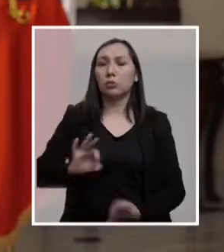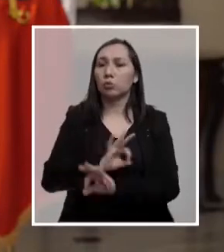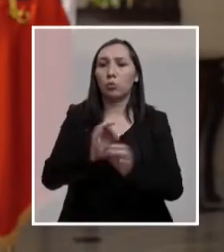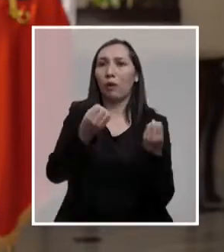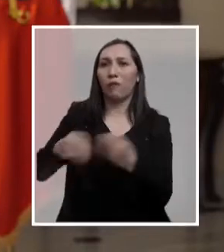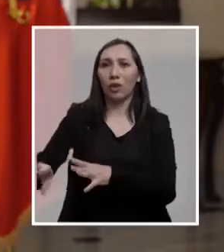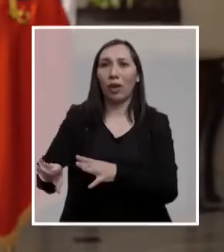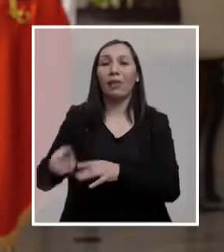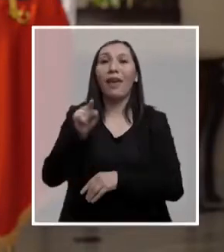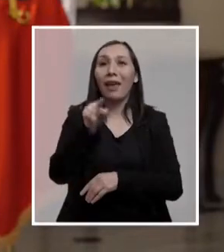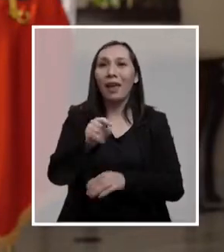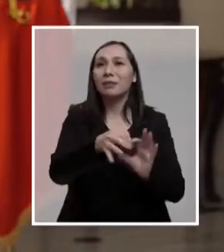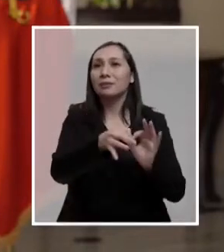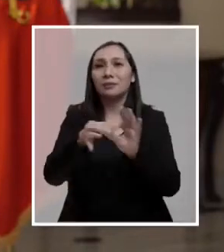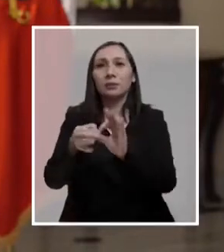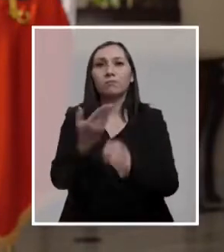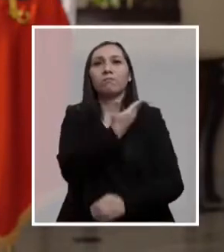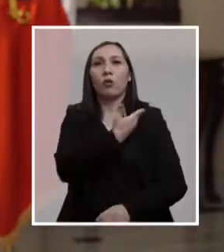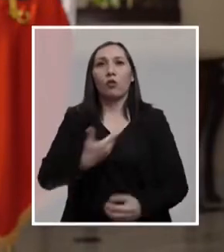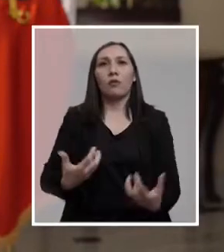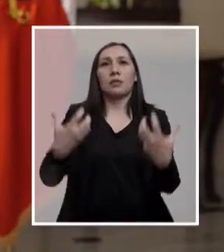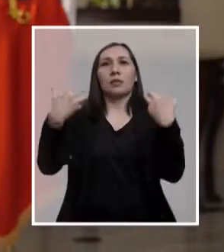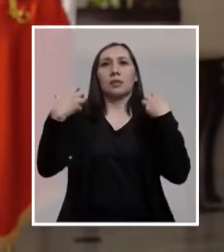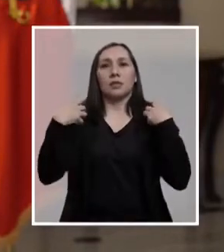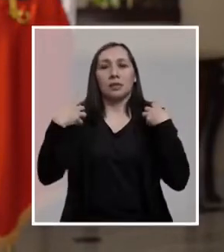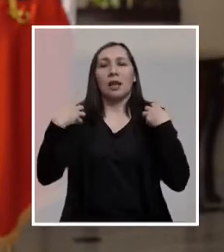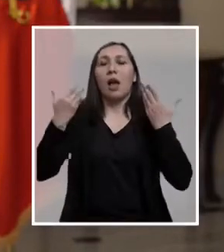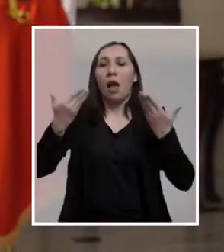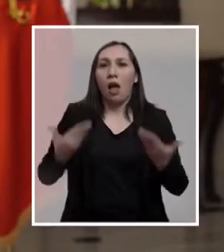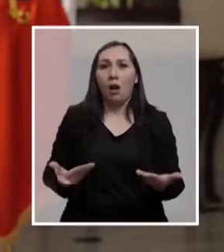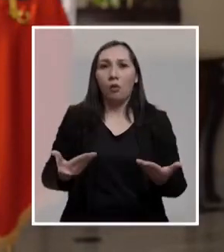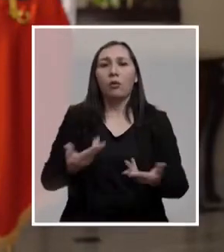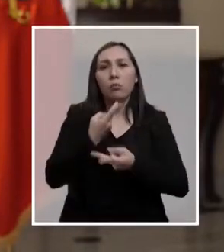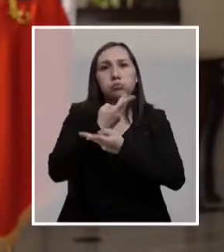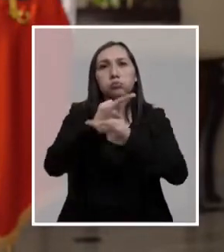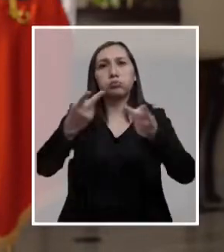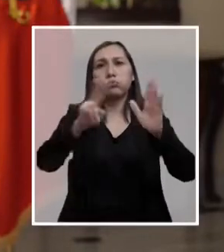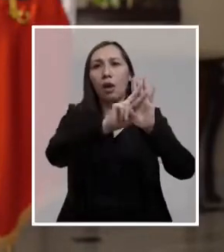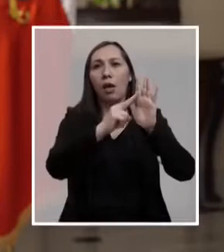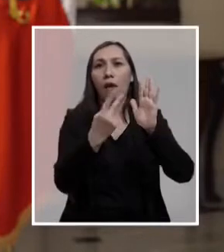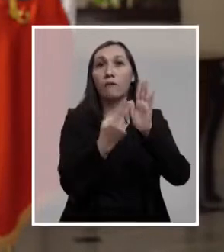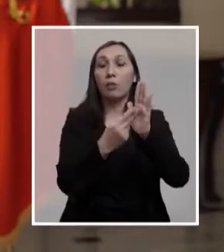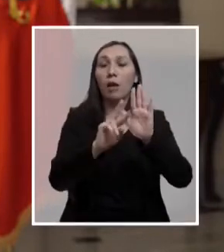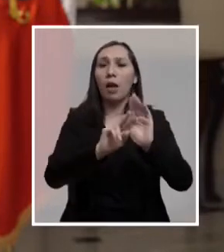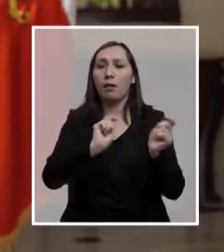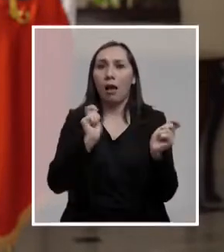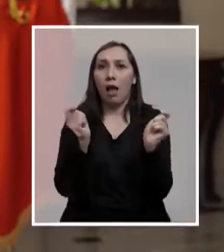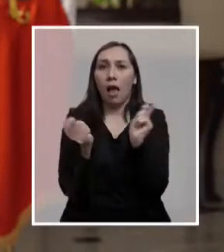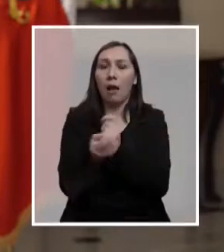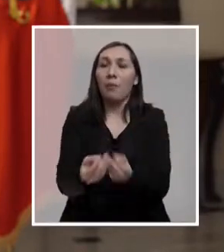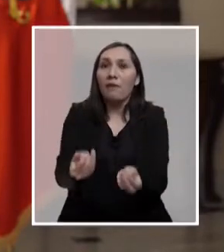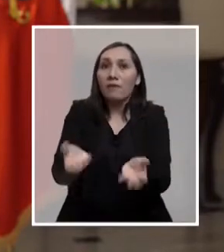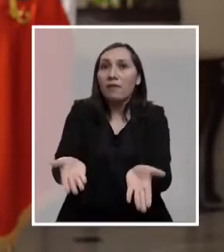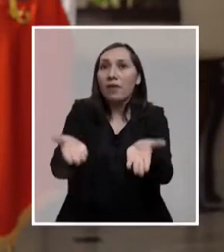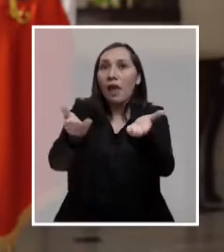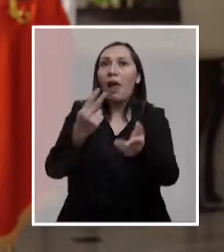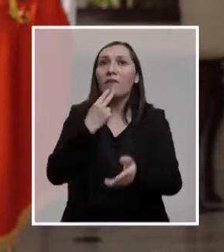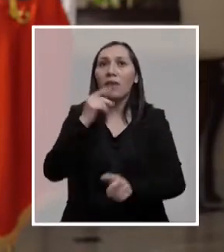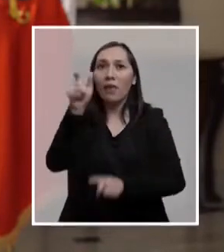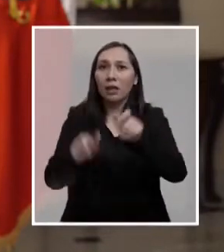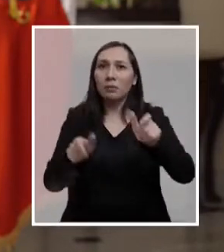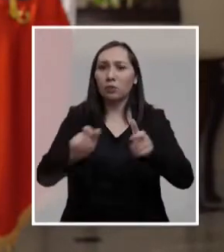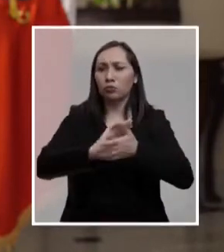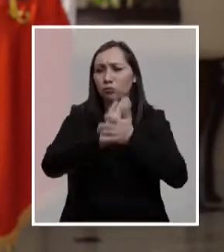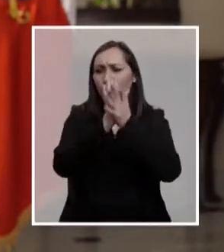suspensiones. De eso se trata justamente gobernar. Hoy anunciamos una reforma que cambiará para bien la